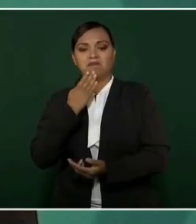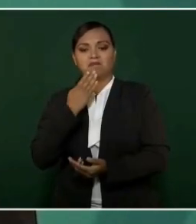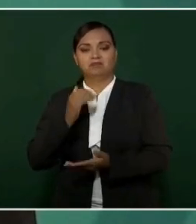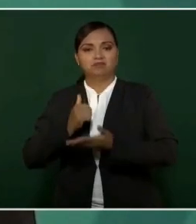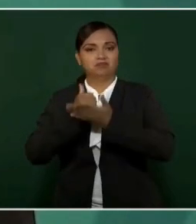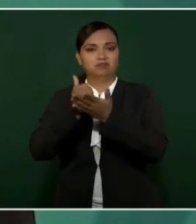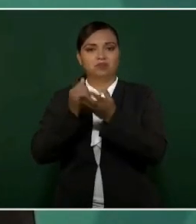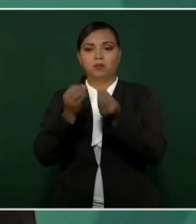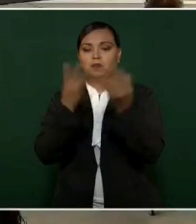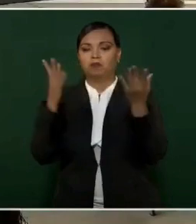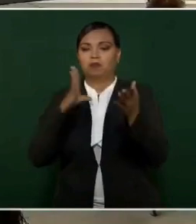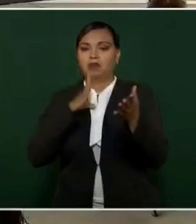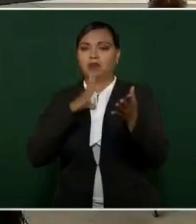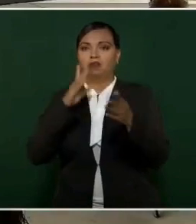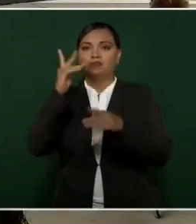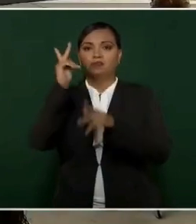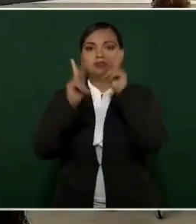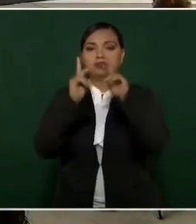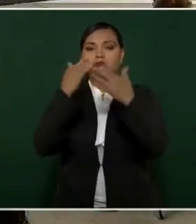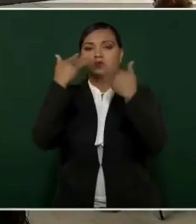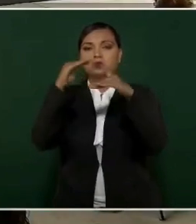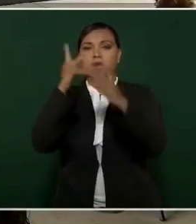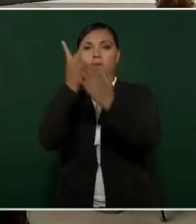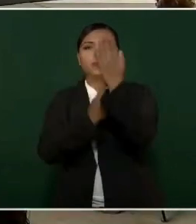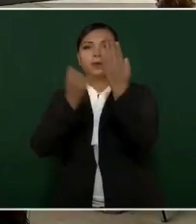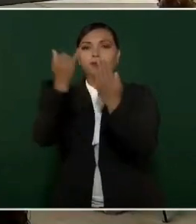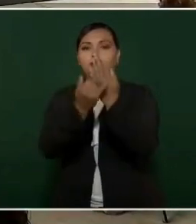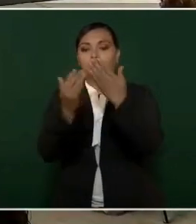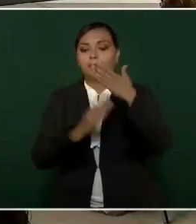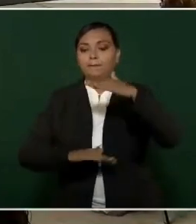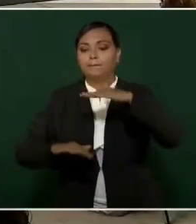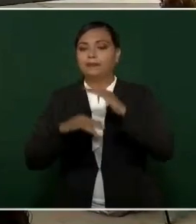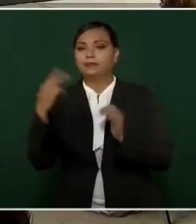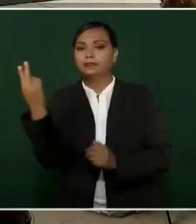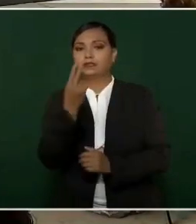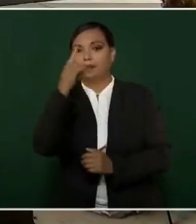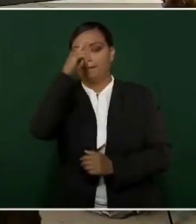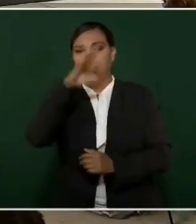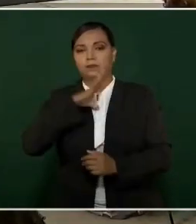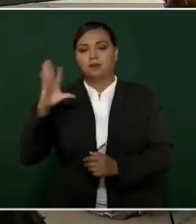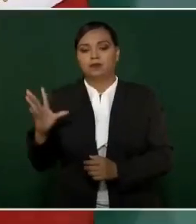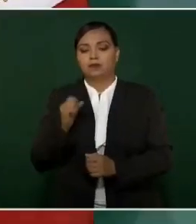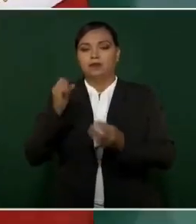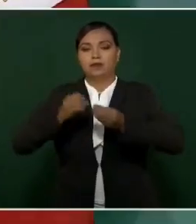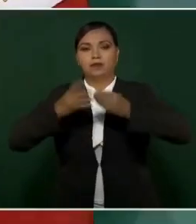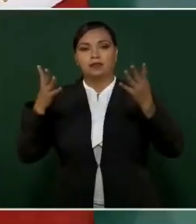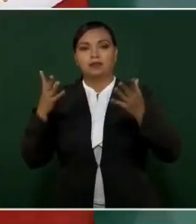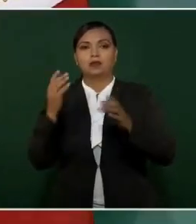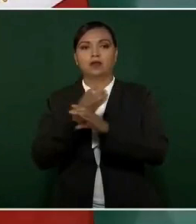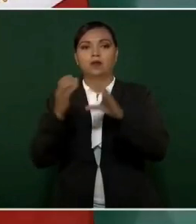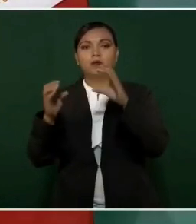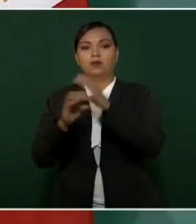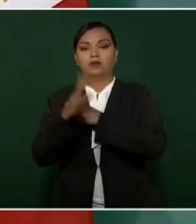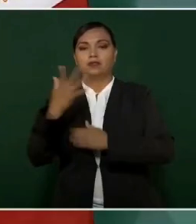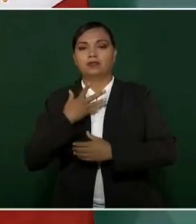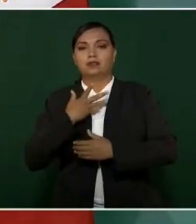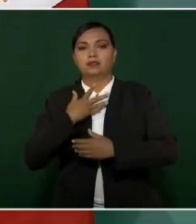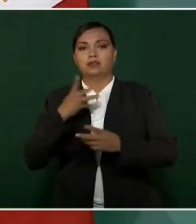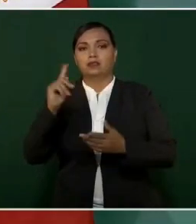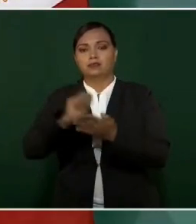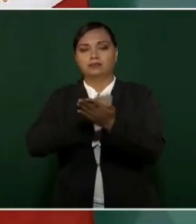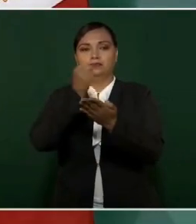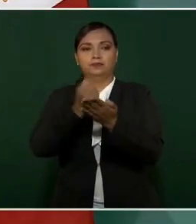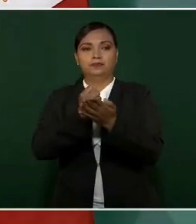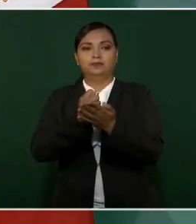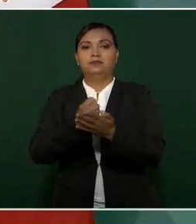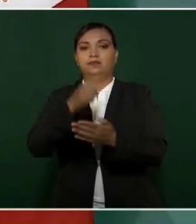en la que se plantearon proyectos fundamentales para el aprovechamiento de las grandes ventajas que tiene y ofrece Tamaulipas,